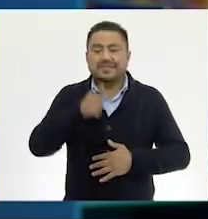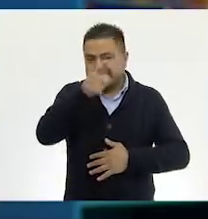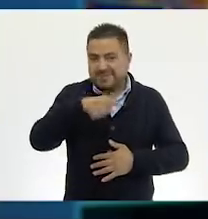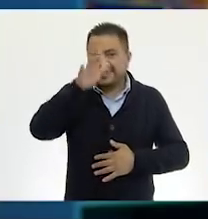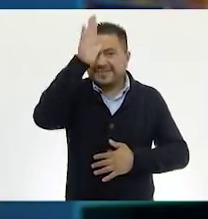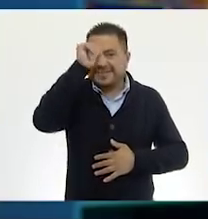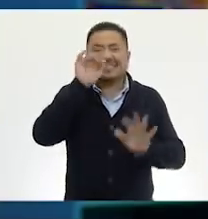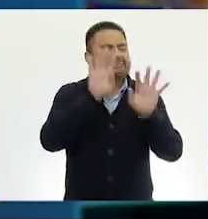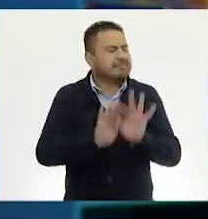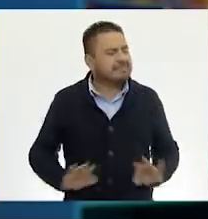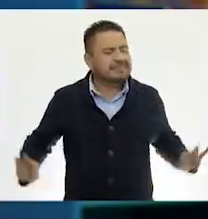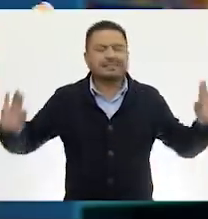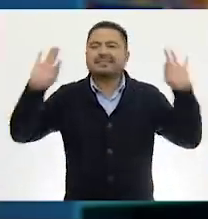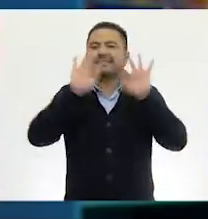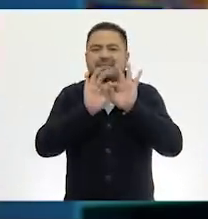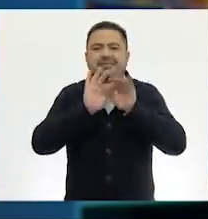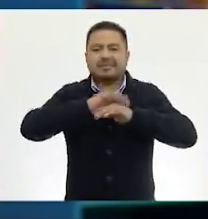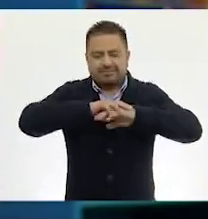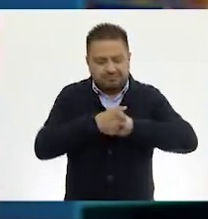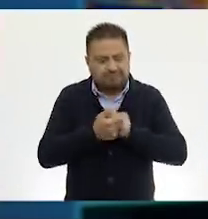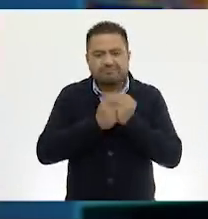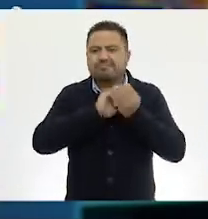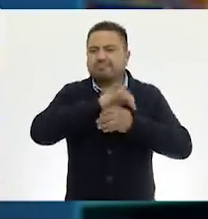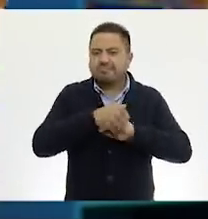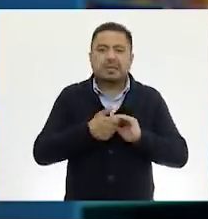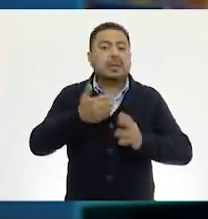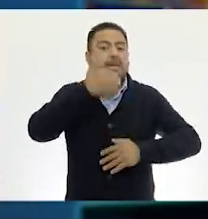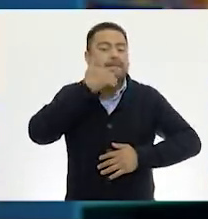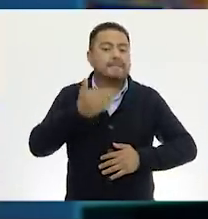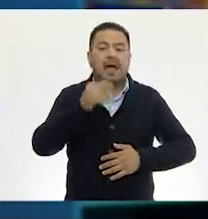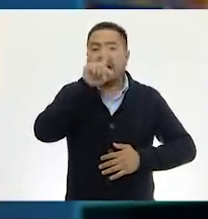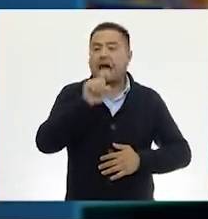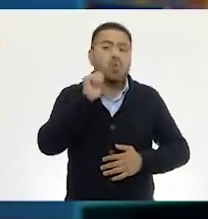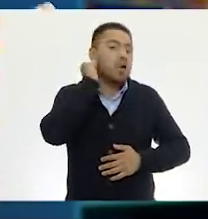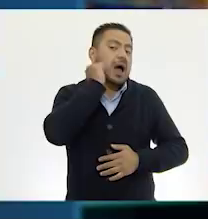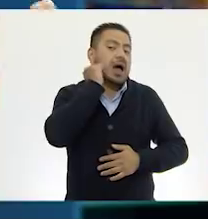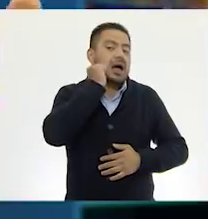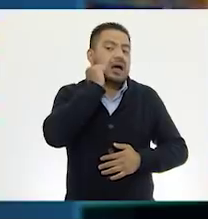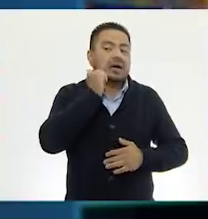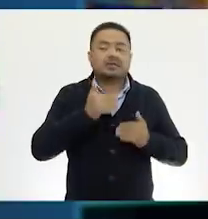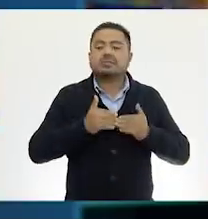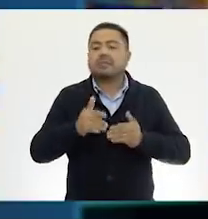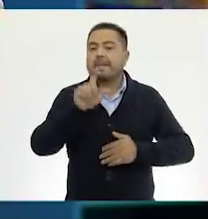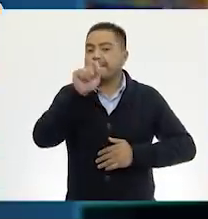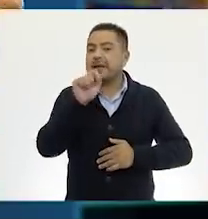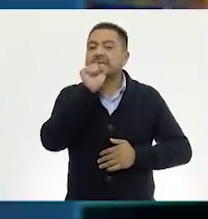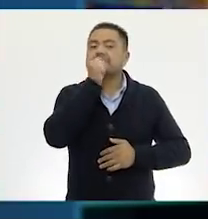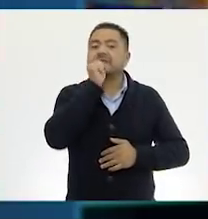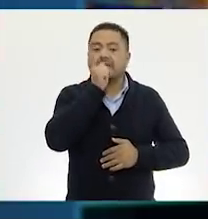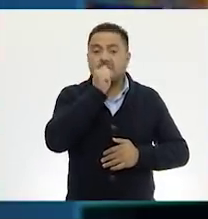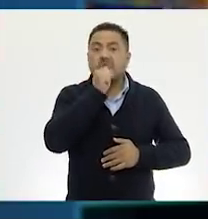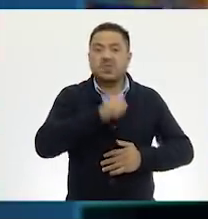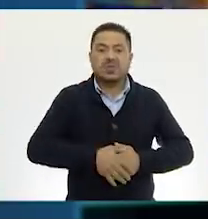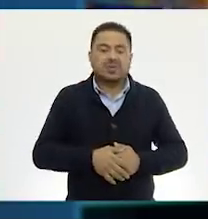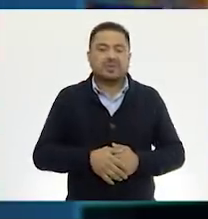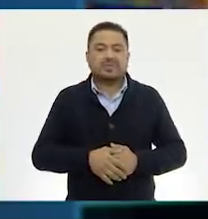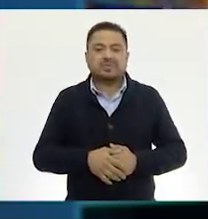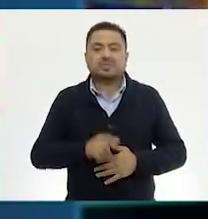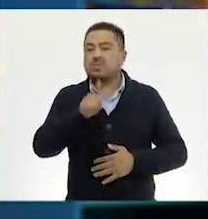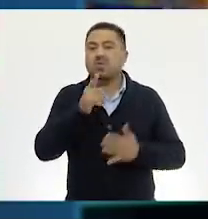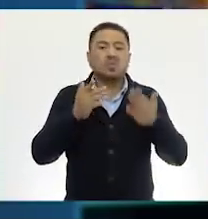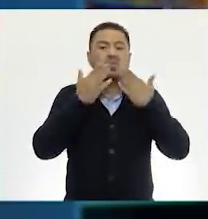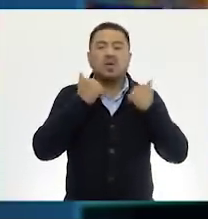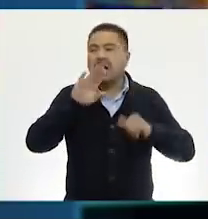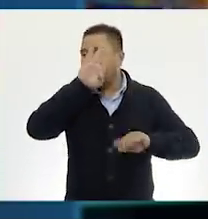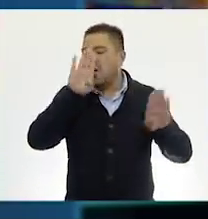Recuerda que es importante lavar muy bien tus manos con agua y con jabón durante 20 segundos. Si